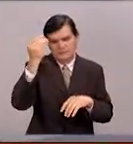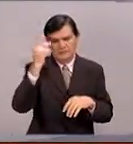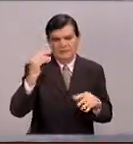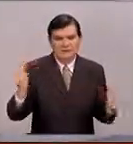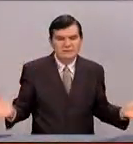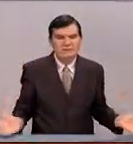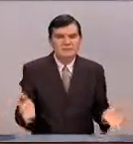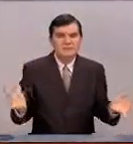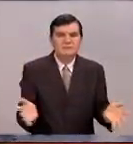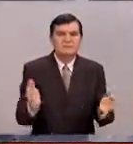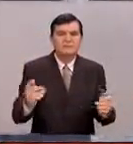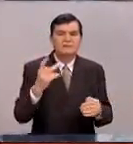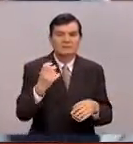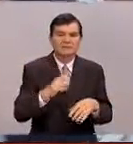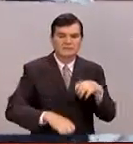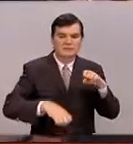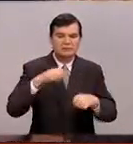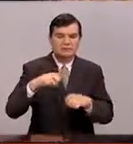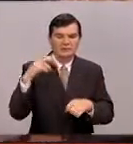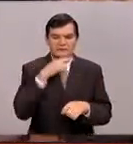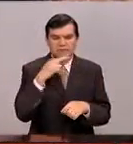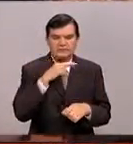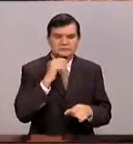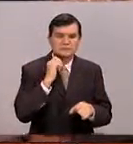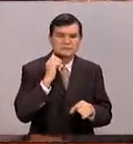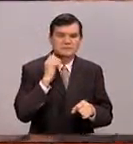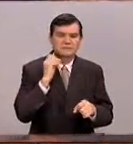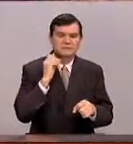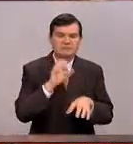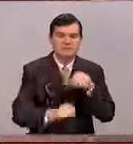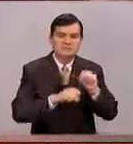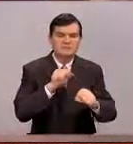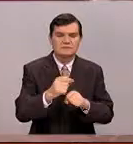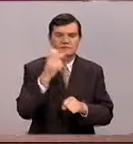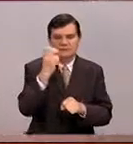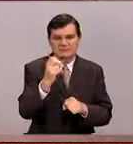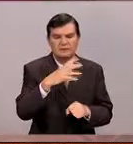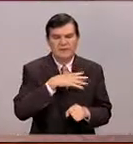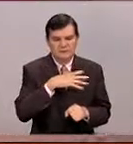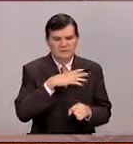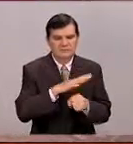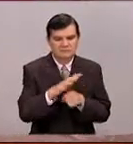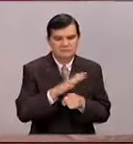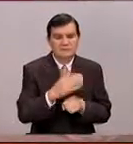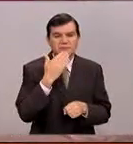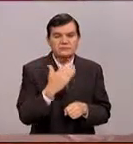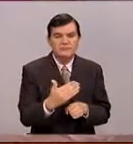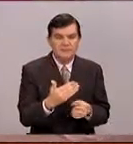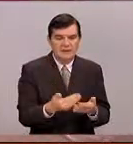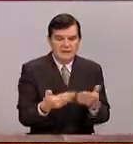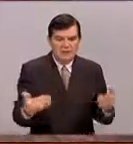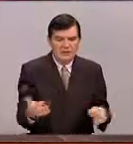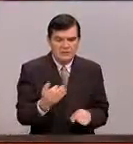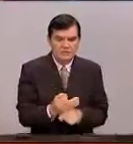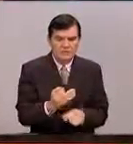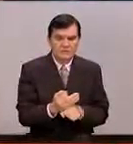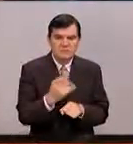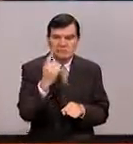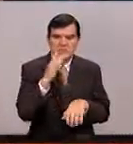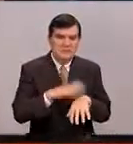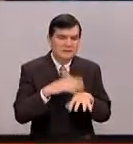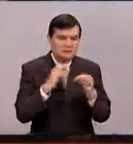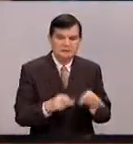estimular en edades tempranas el acercamiento con la ciencia, todo eso está bien. Pero hoy en día yo creo que lo más